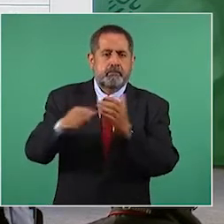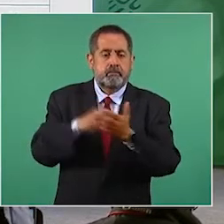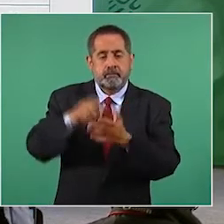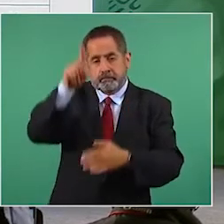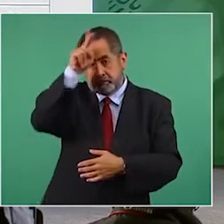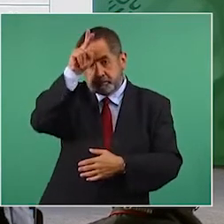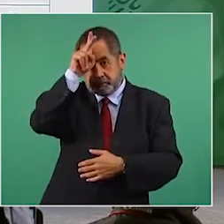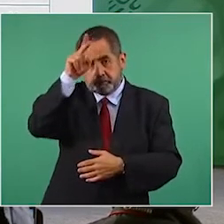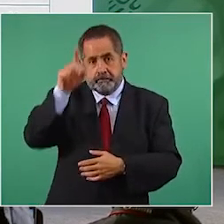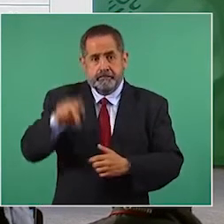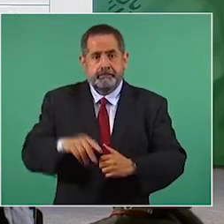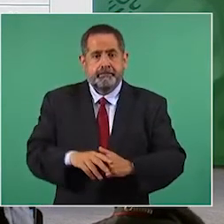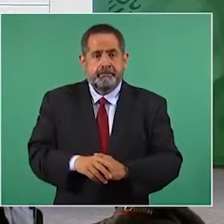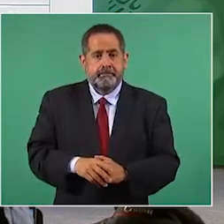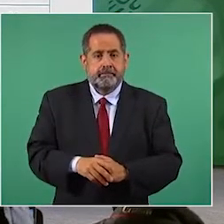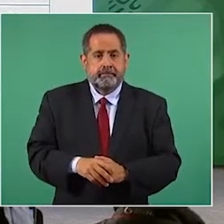Perú.